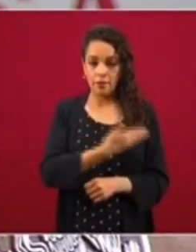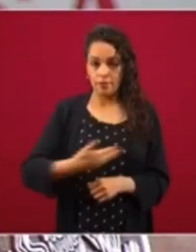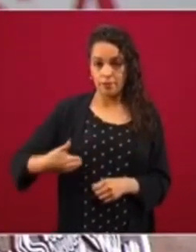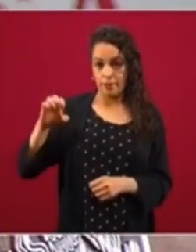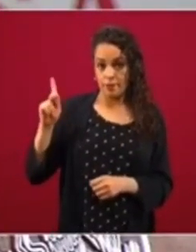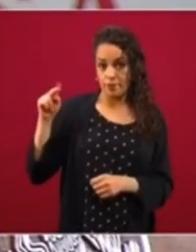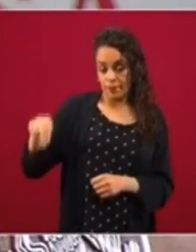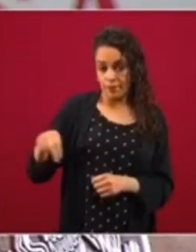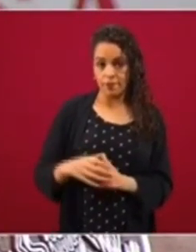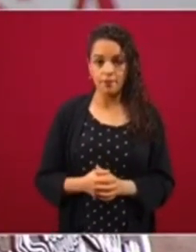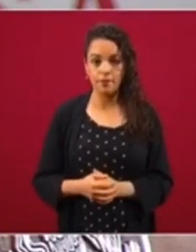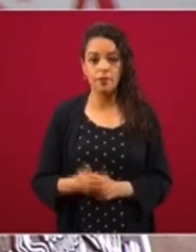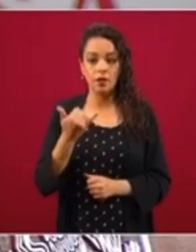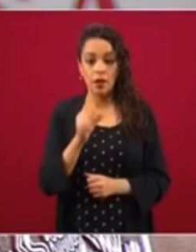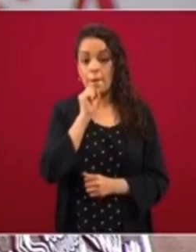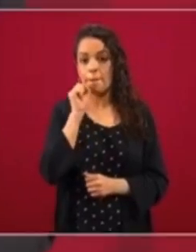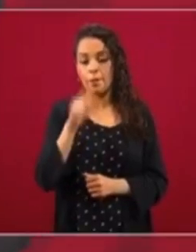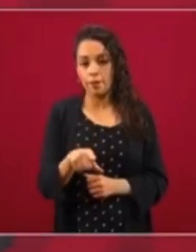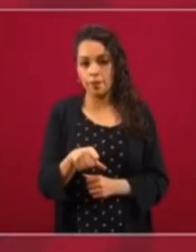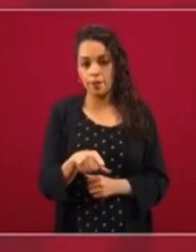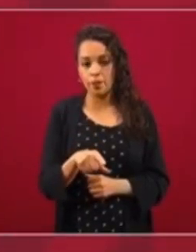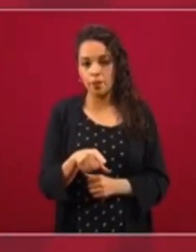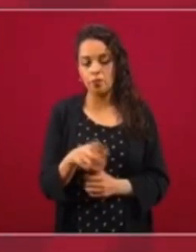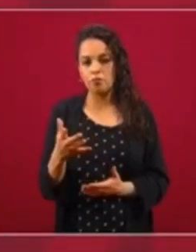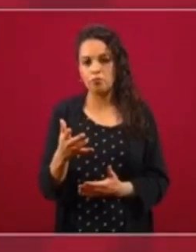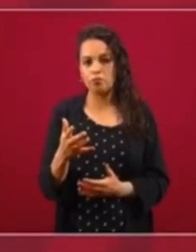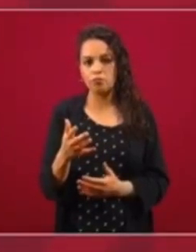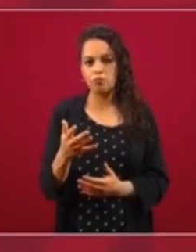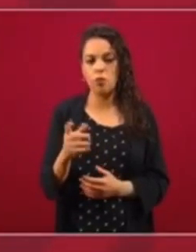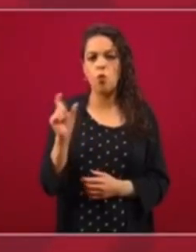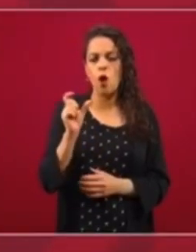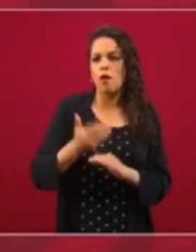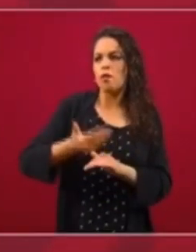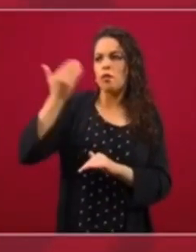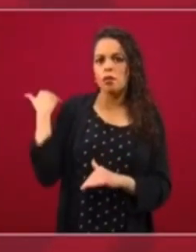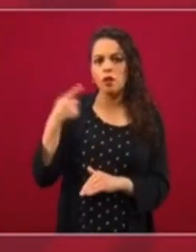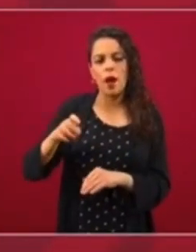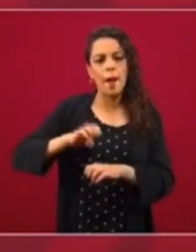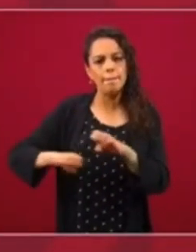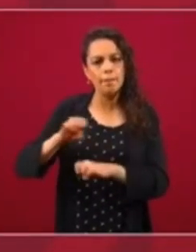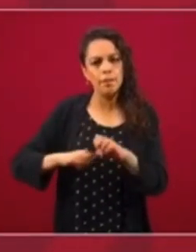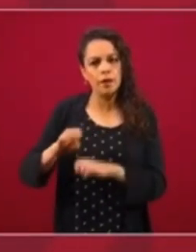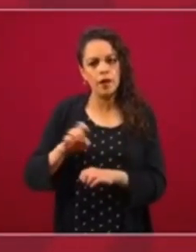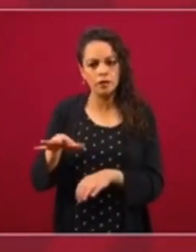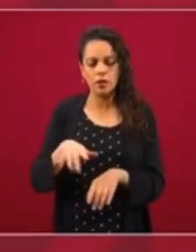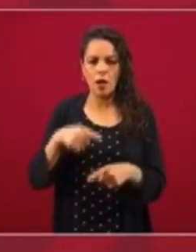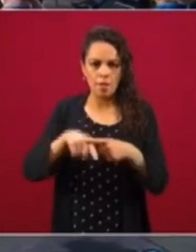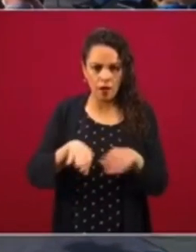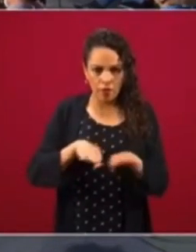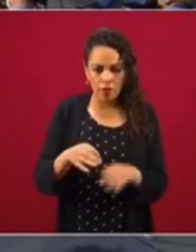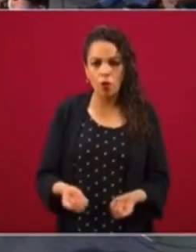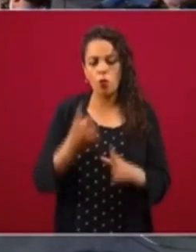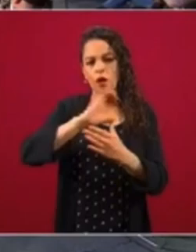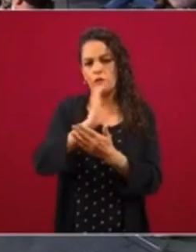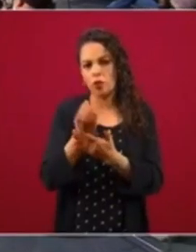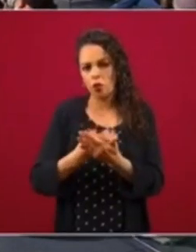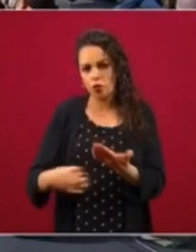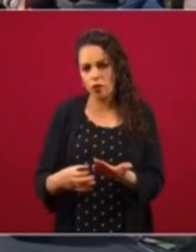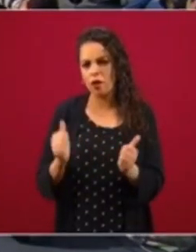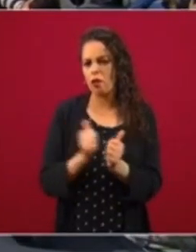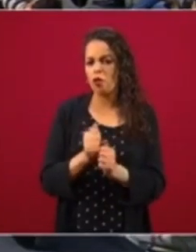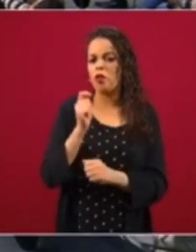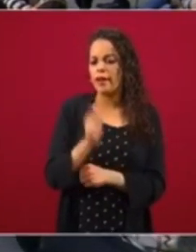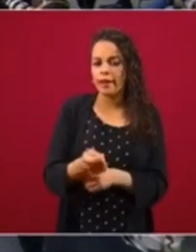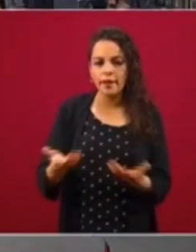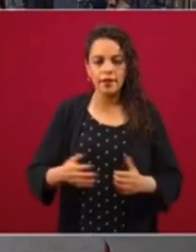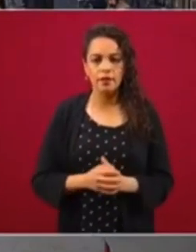y hay que ver desde cuándo está operando la empresa, qué contratos ha recibido. Habla